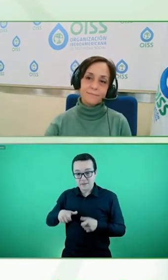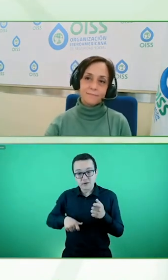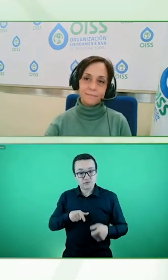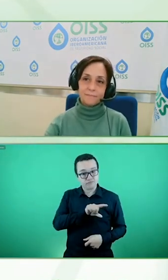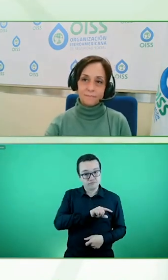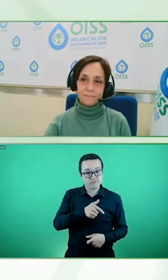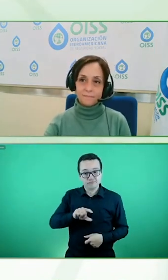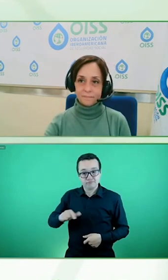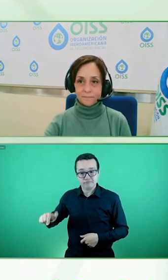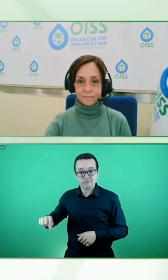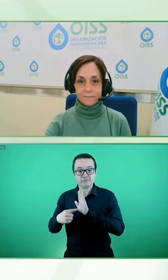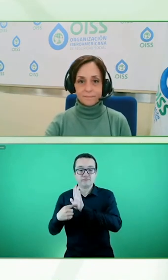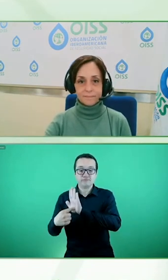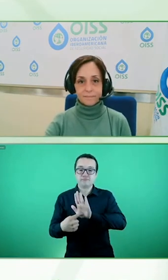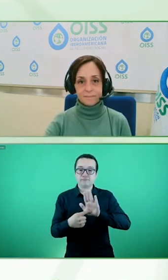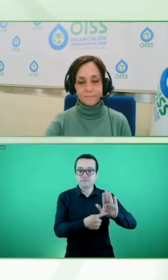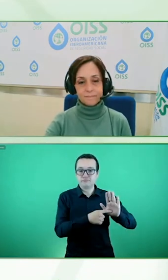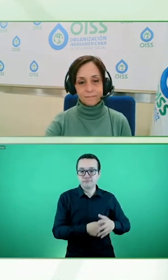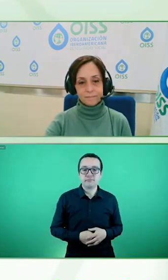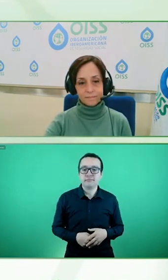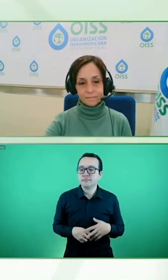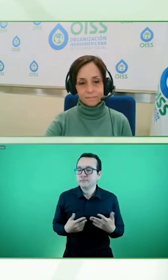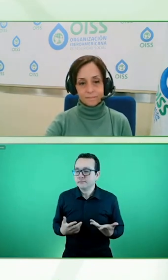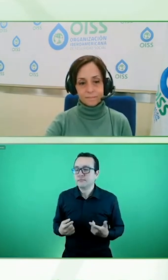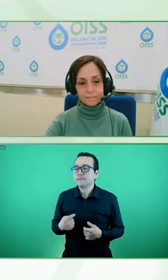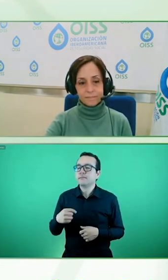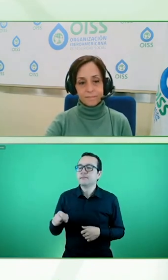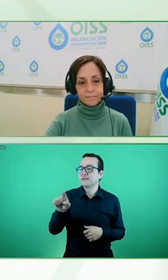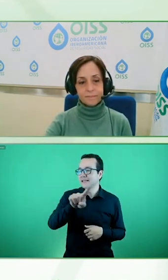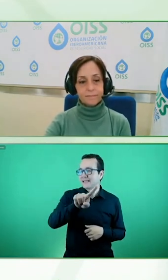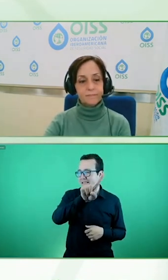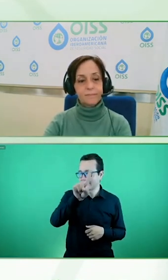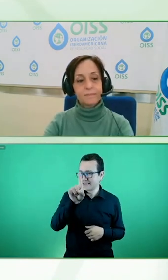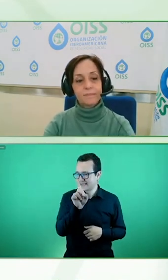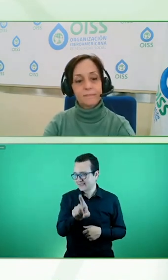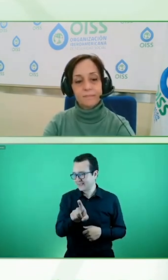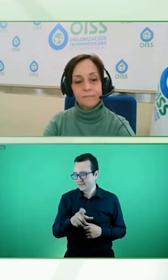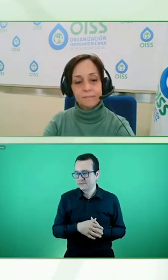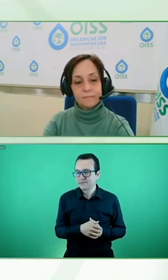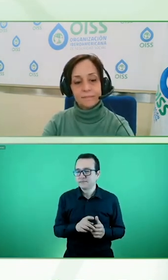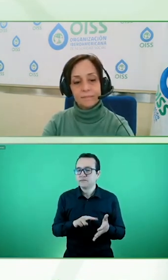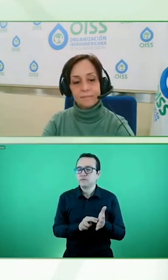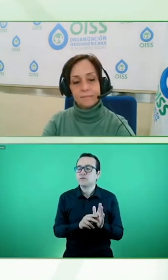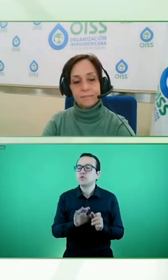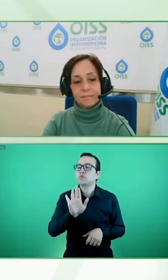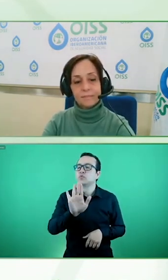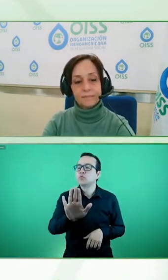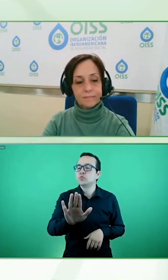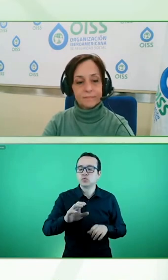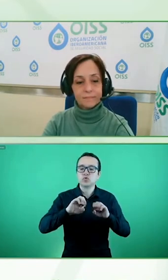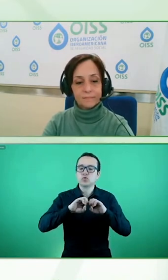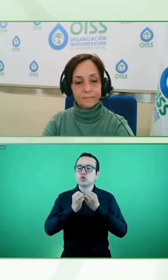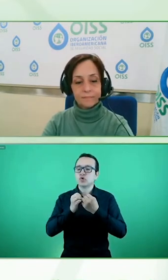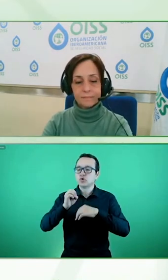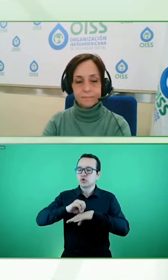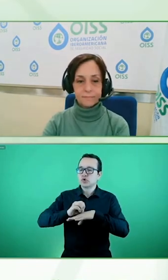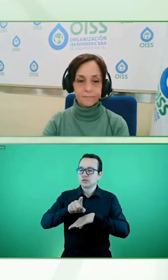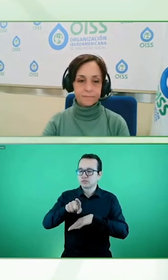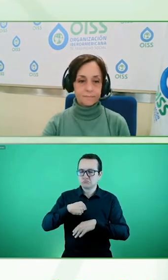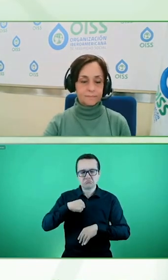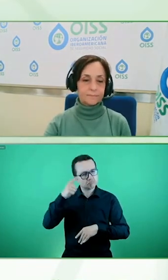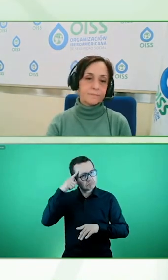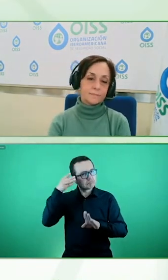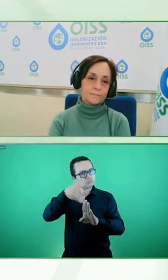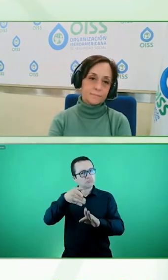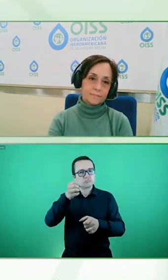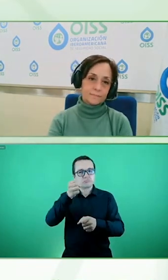Pero un poco la pregunta es, por qué sus organizaciones están enfocadas en las personas con discapacidad y